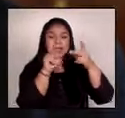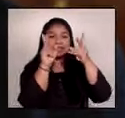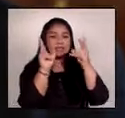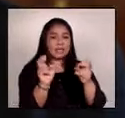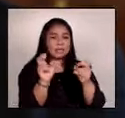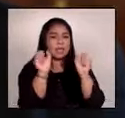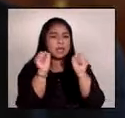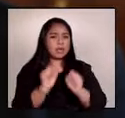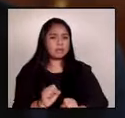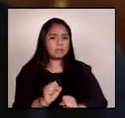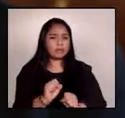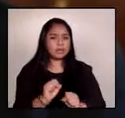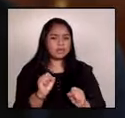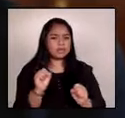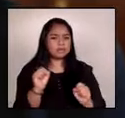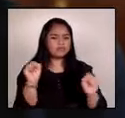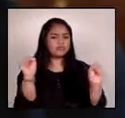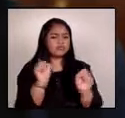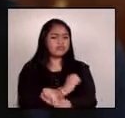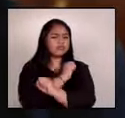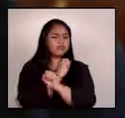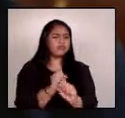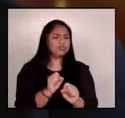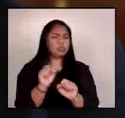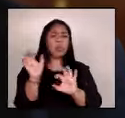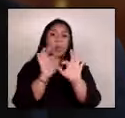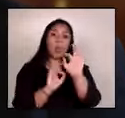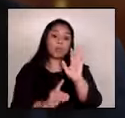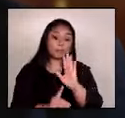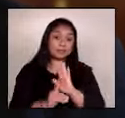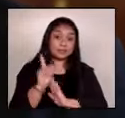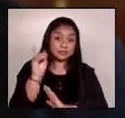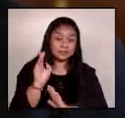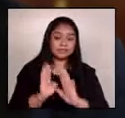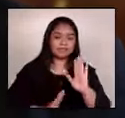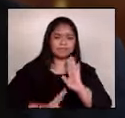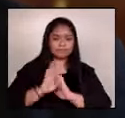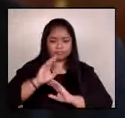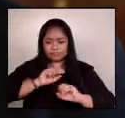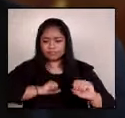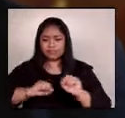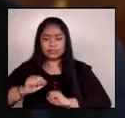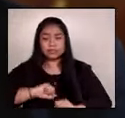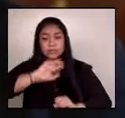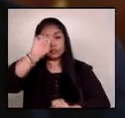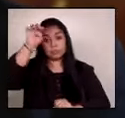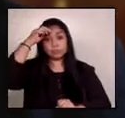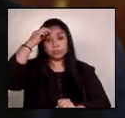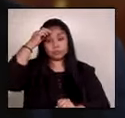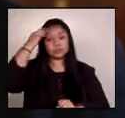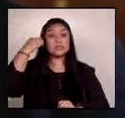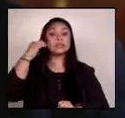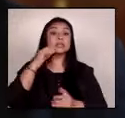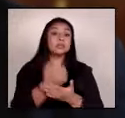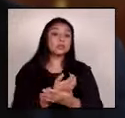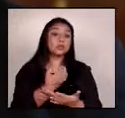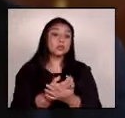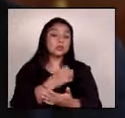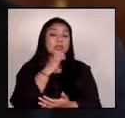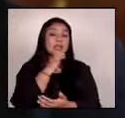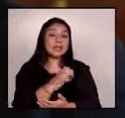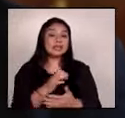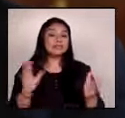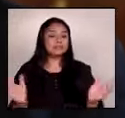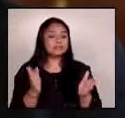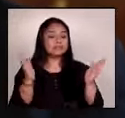impedir o que puede potenciar nuestros esfuerzos en política económica es el rescate